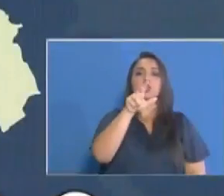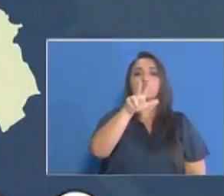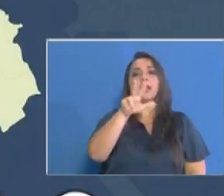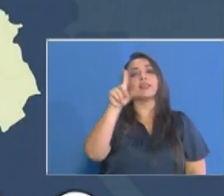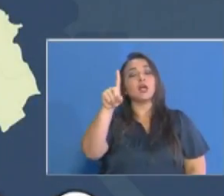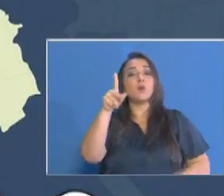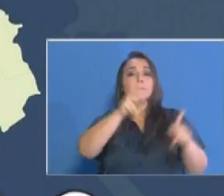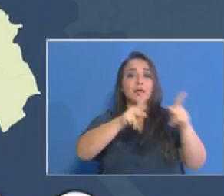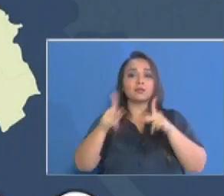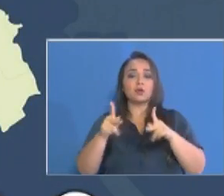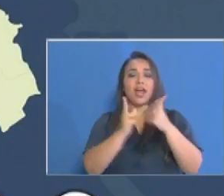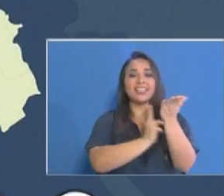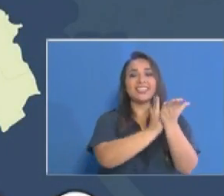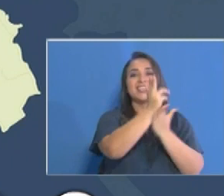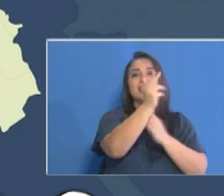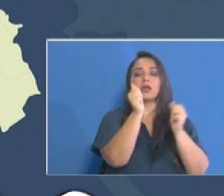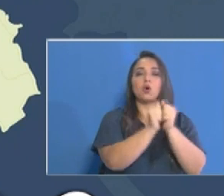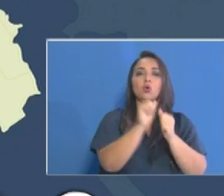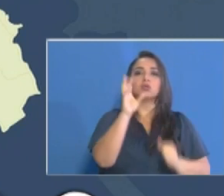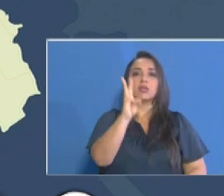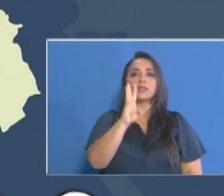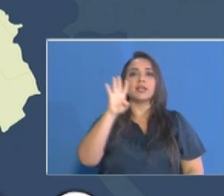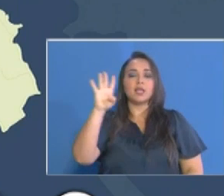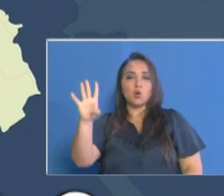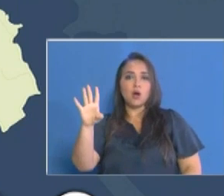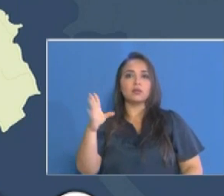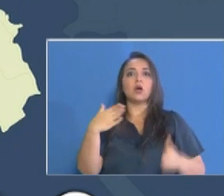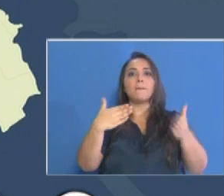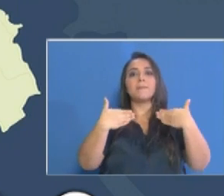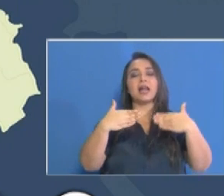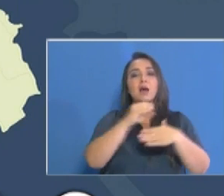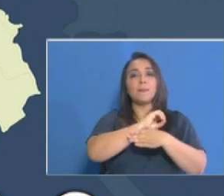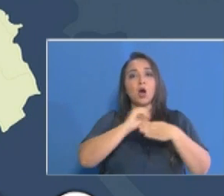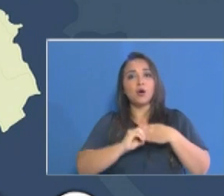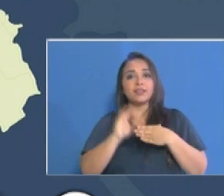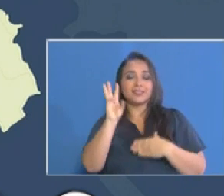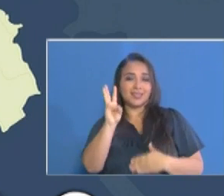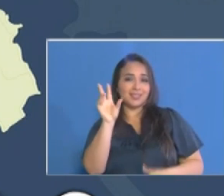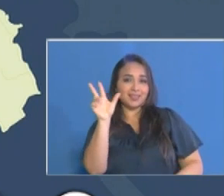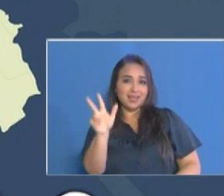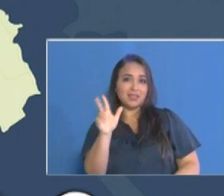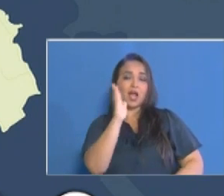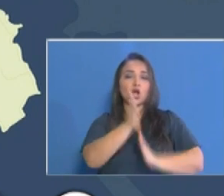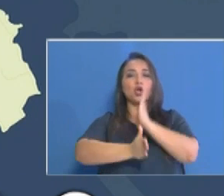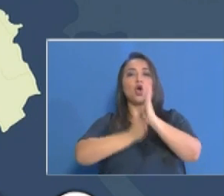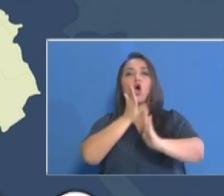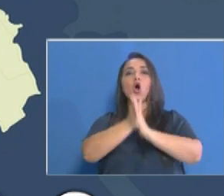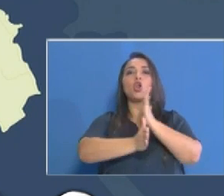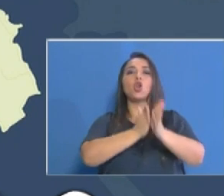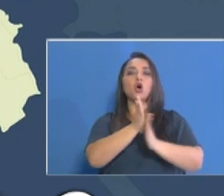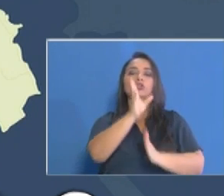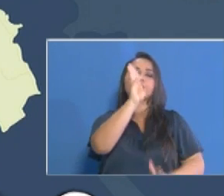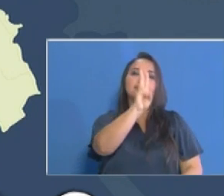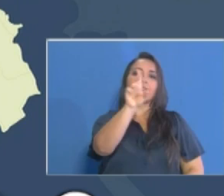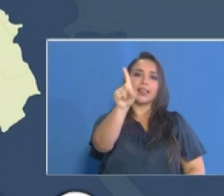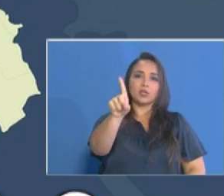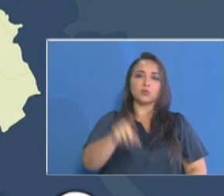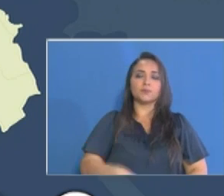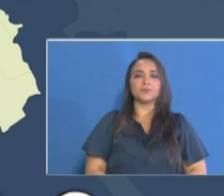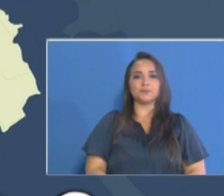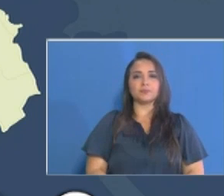Chiriquí con 64 Panamá Oeste 63 Colón 61